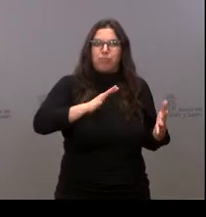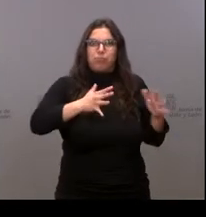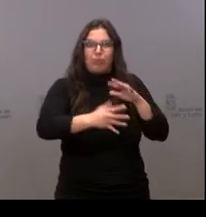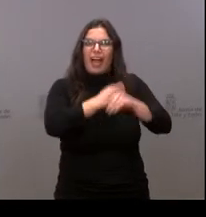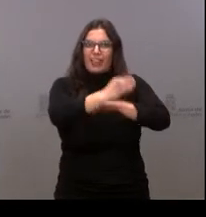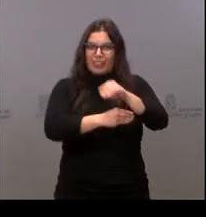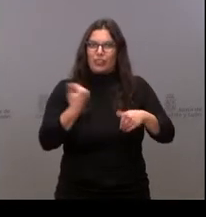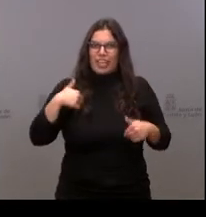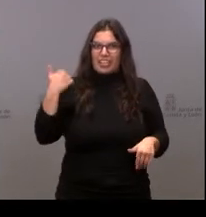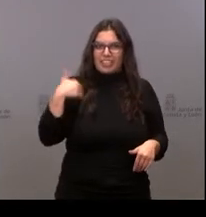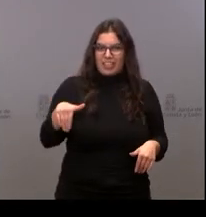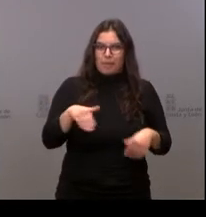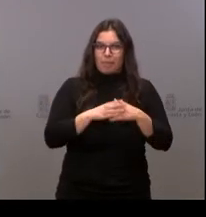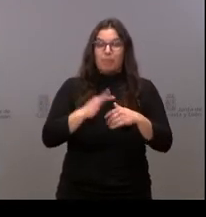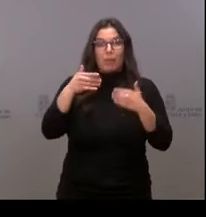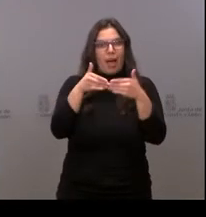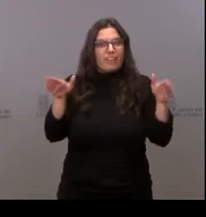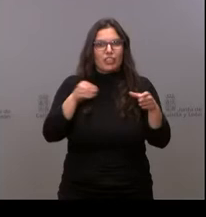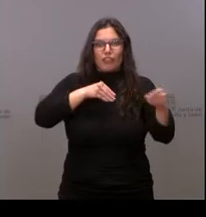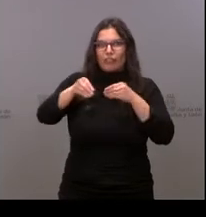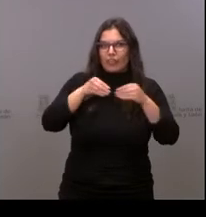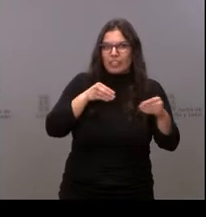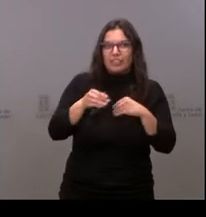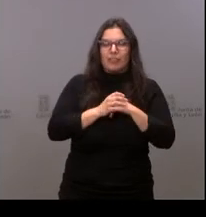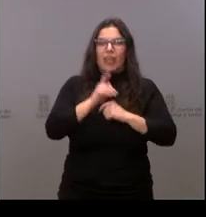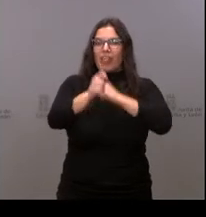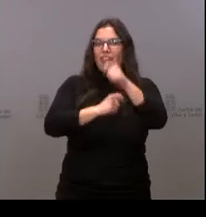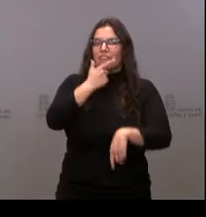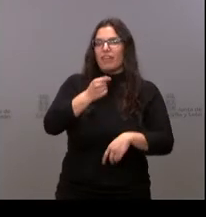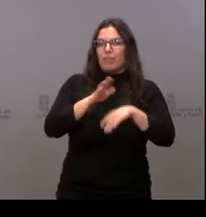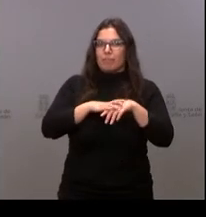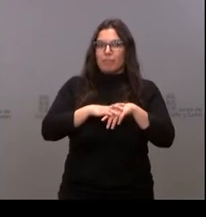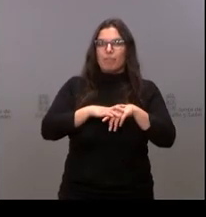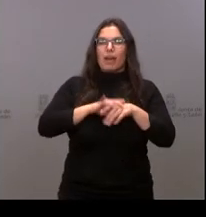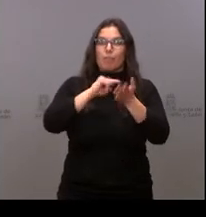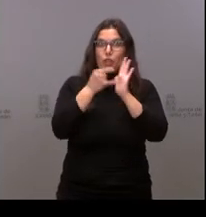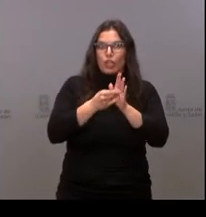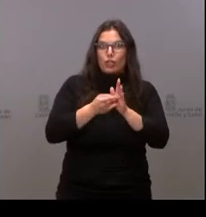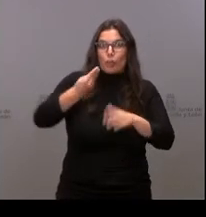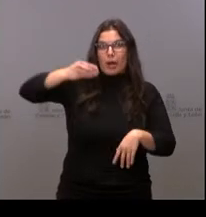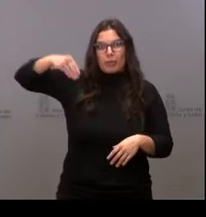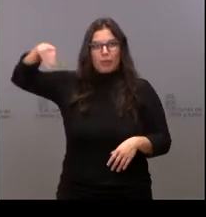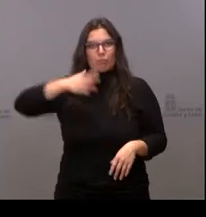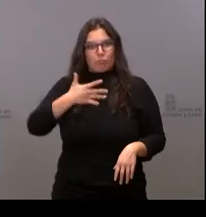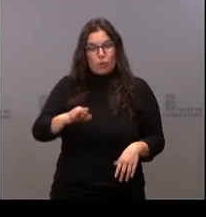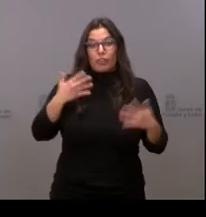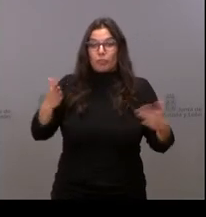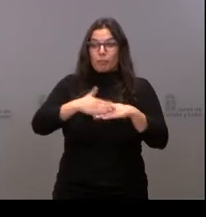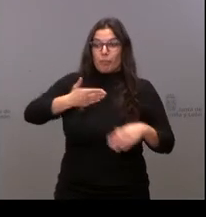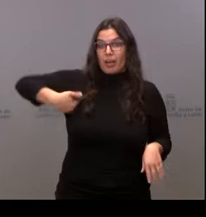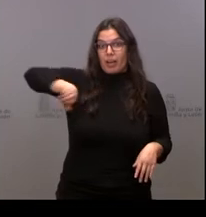está realizando. Y además es abierto y flexible. Va a permitir la participación de muchos más proyectos. Por tanto, para que todos ustedes